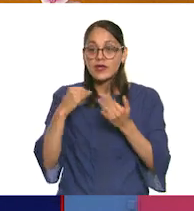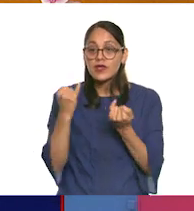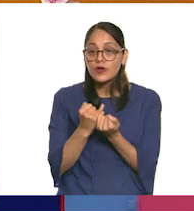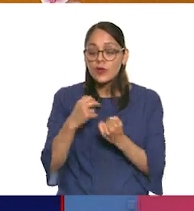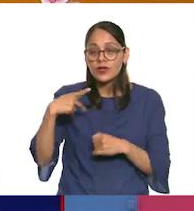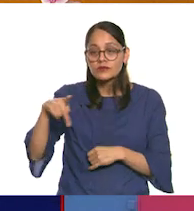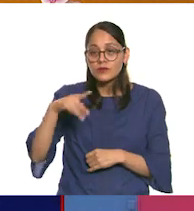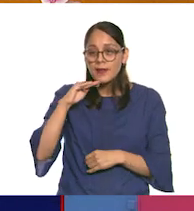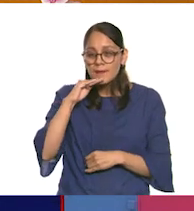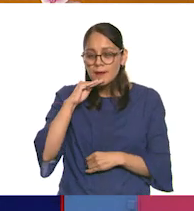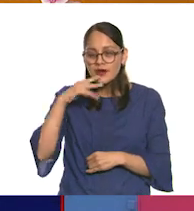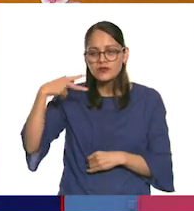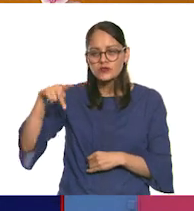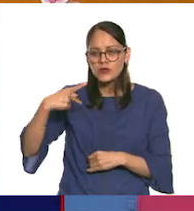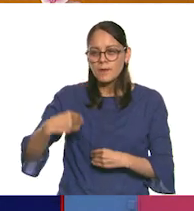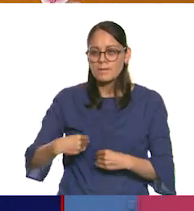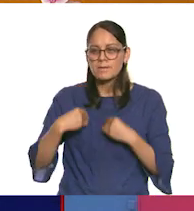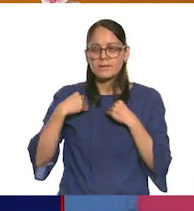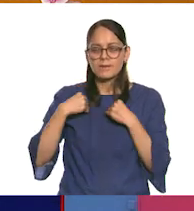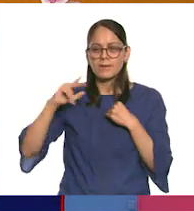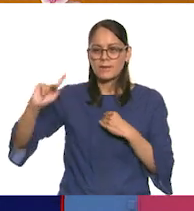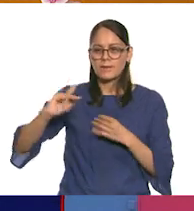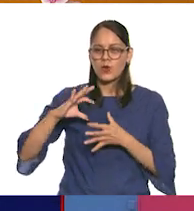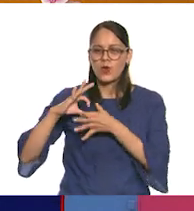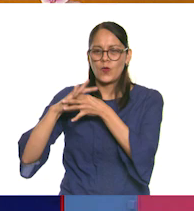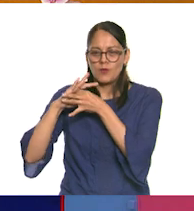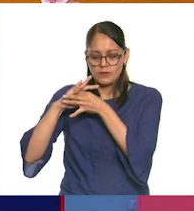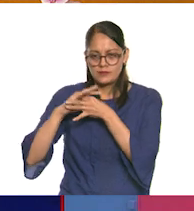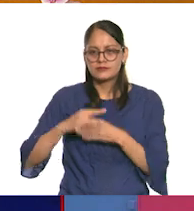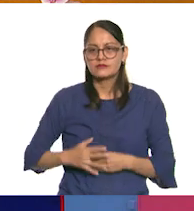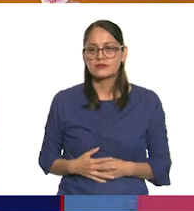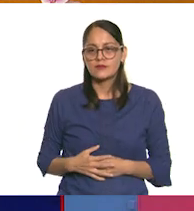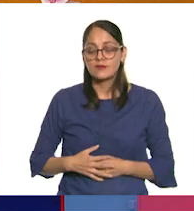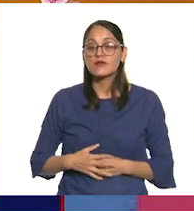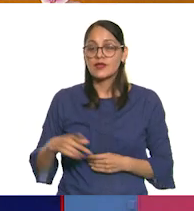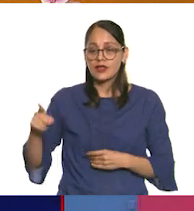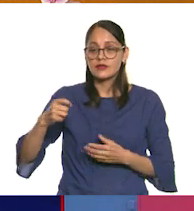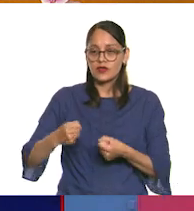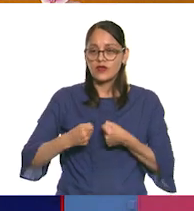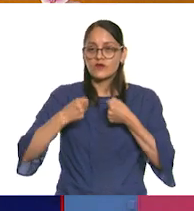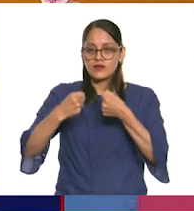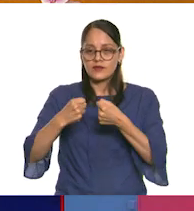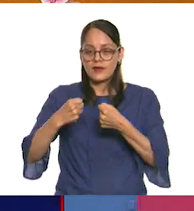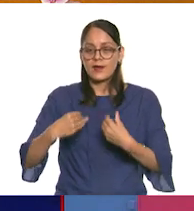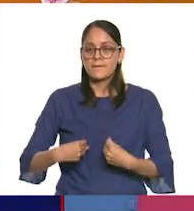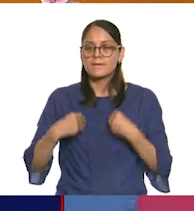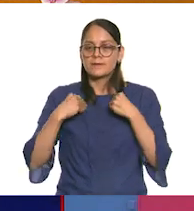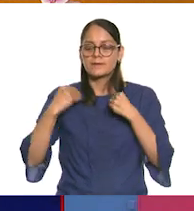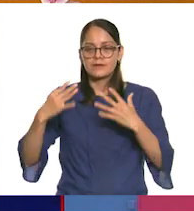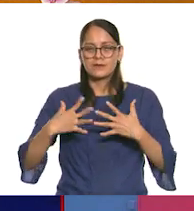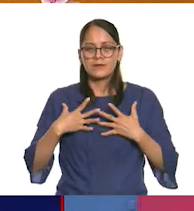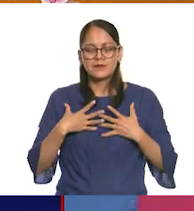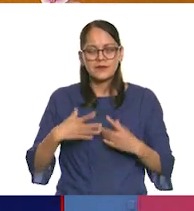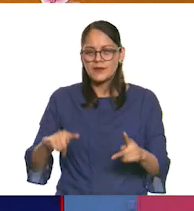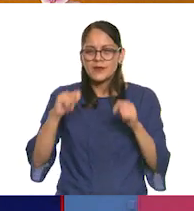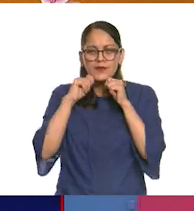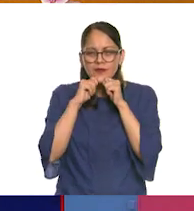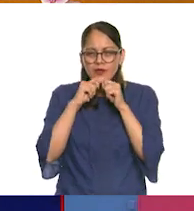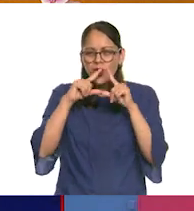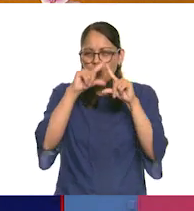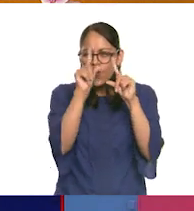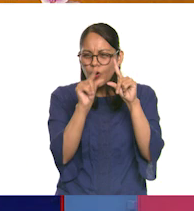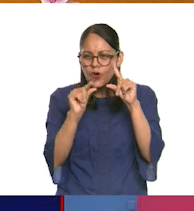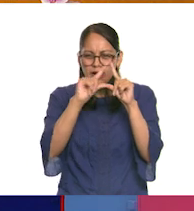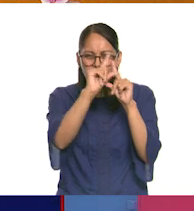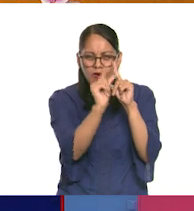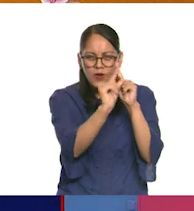raíces, siempre nos mantiene unida a ella, dando fortaleza y vida, hasta la más mínima hoja.